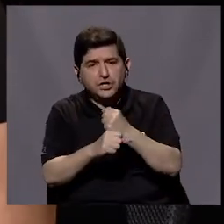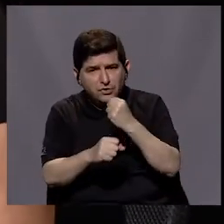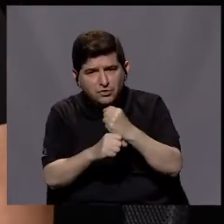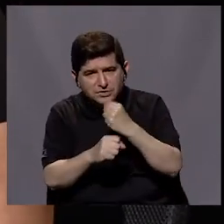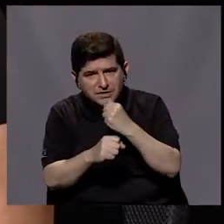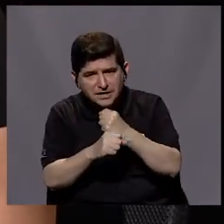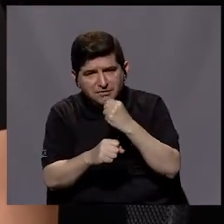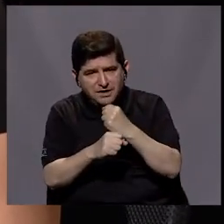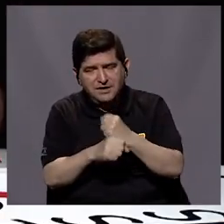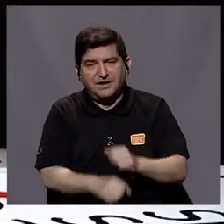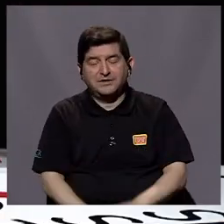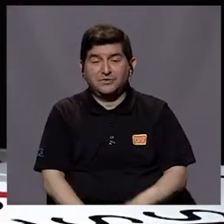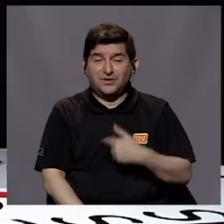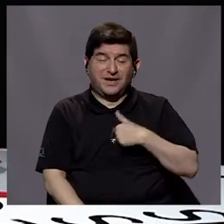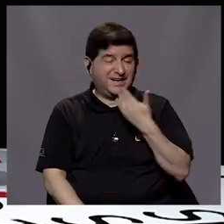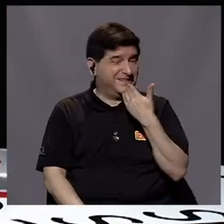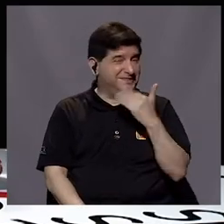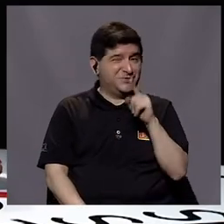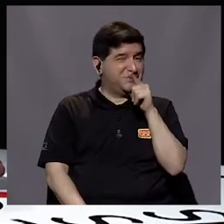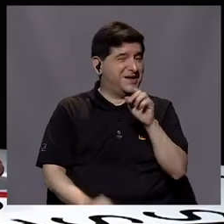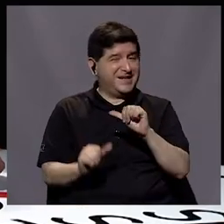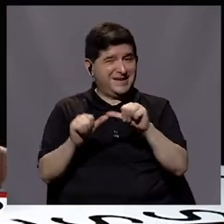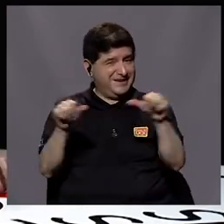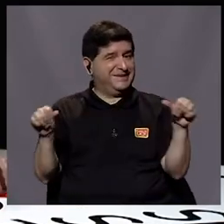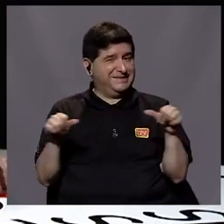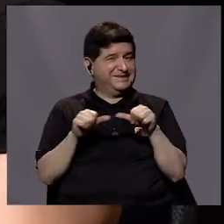envíe este correo. No me diga, viera qué mal portado soy yo.